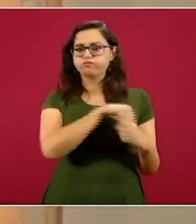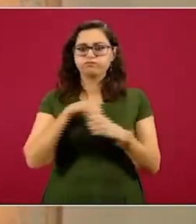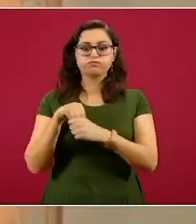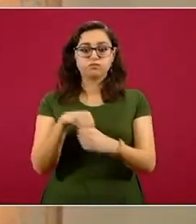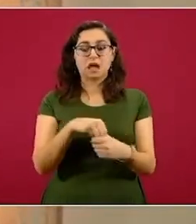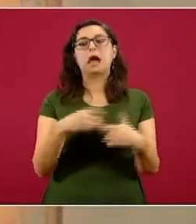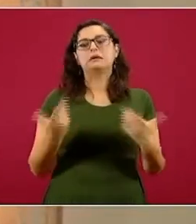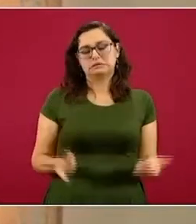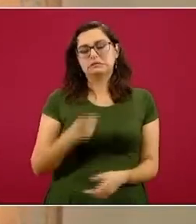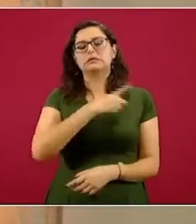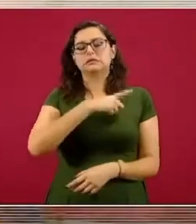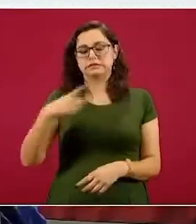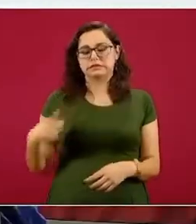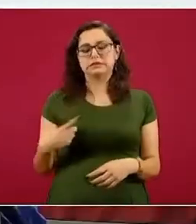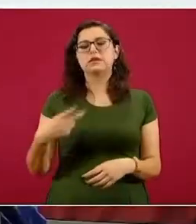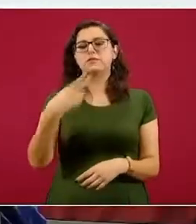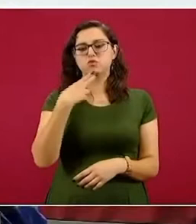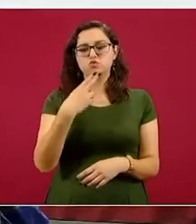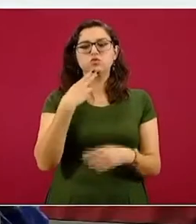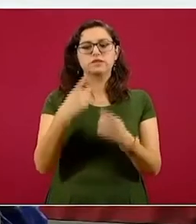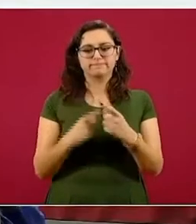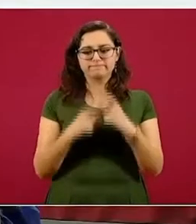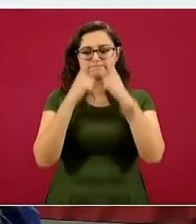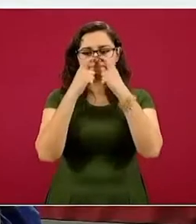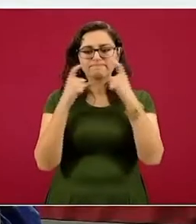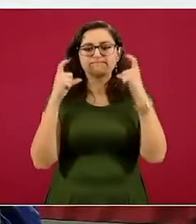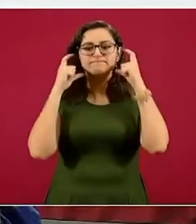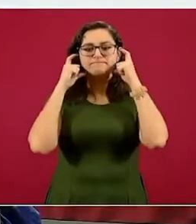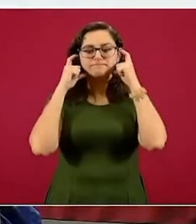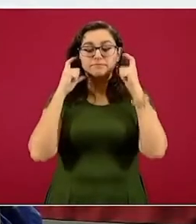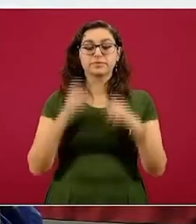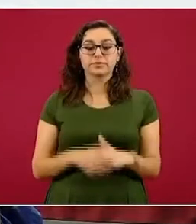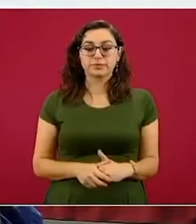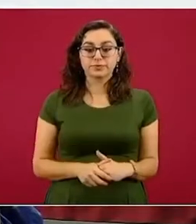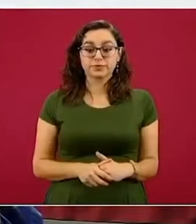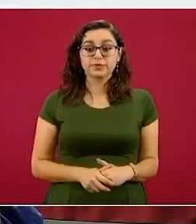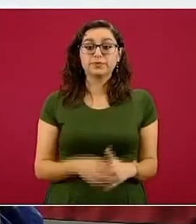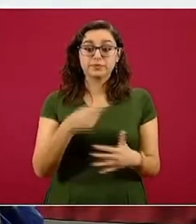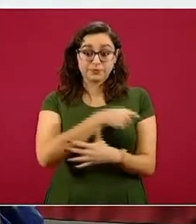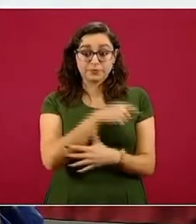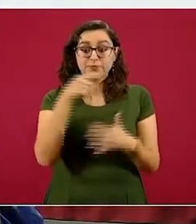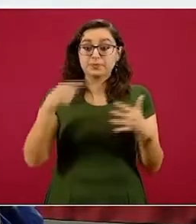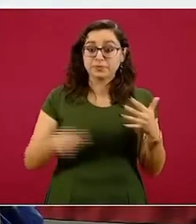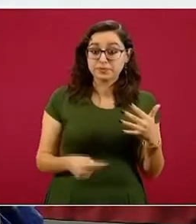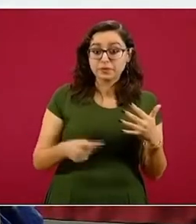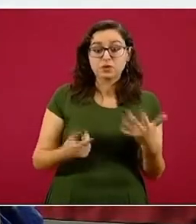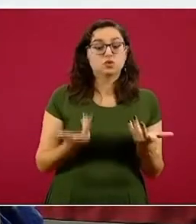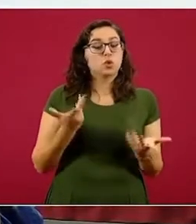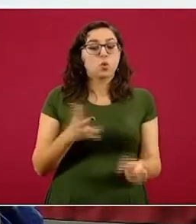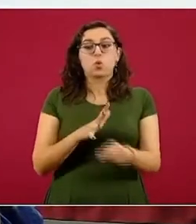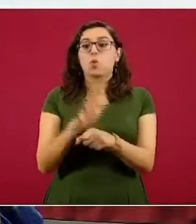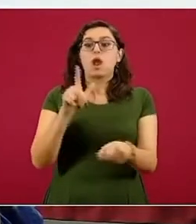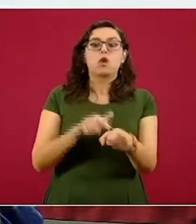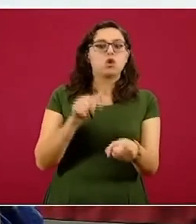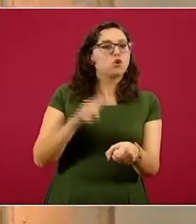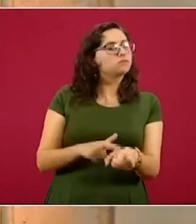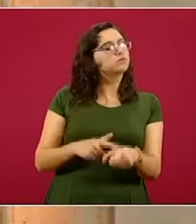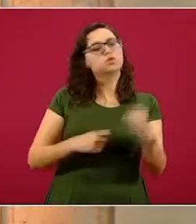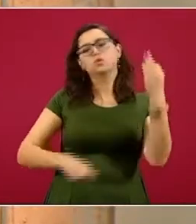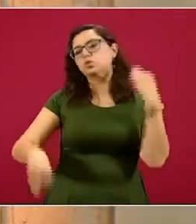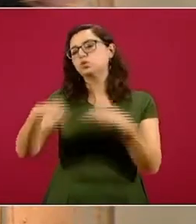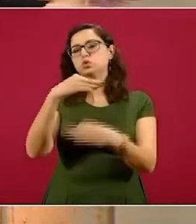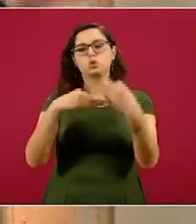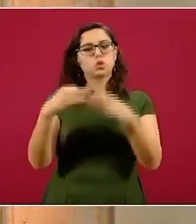-2 en México. Además, los casos confirmados ascendieron a 991.835, detalló José Luis Salomía, director